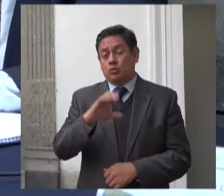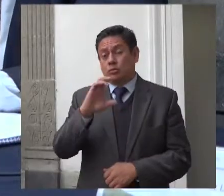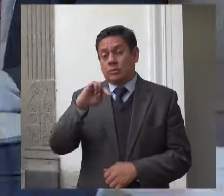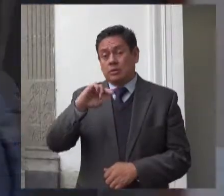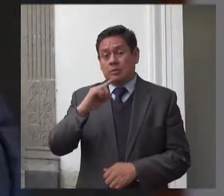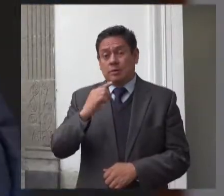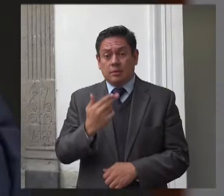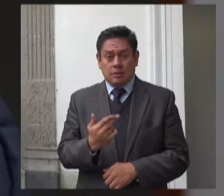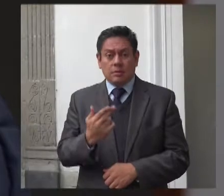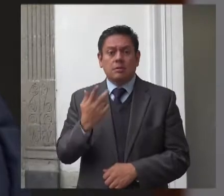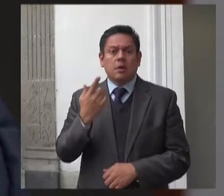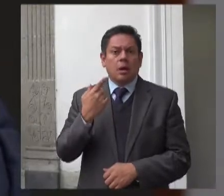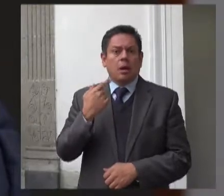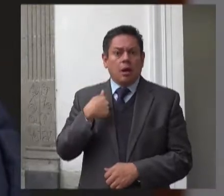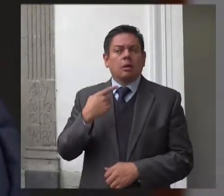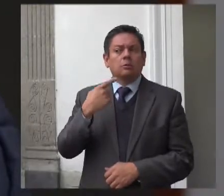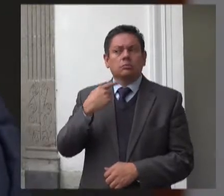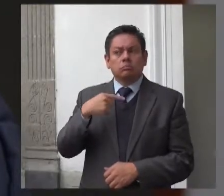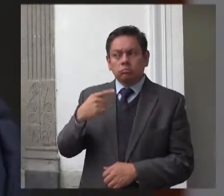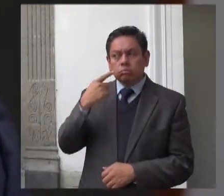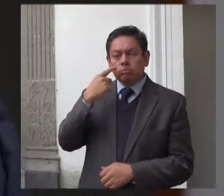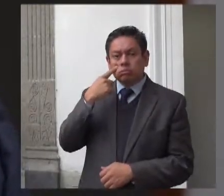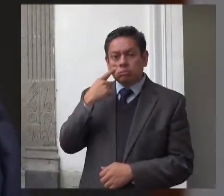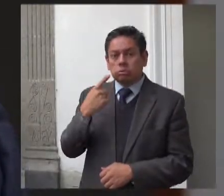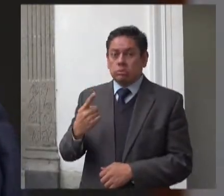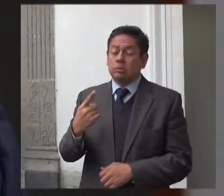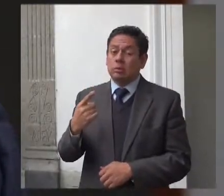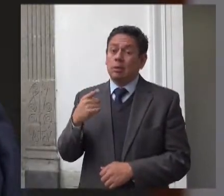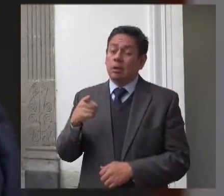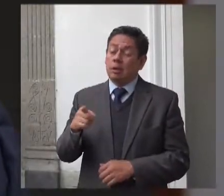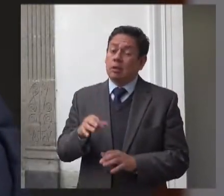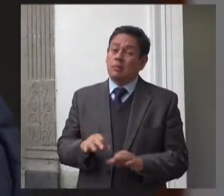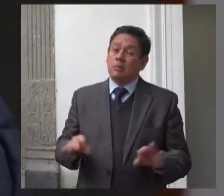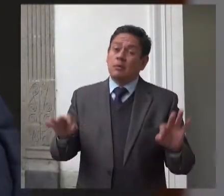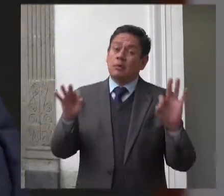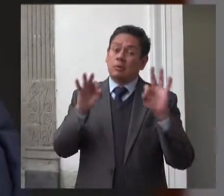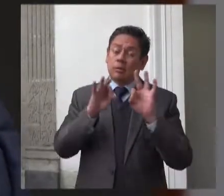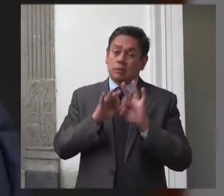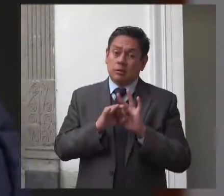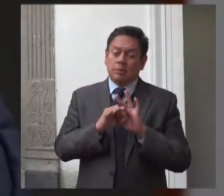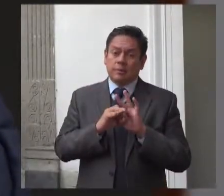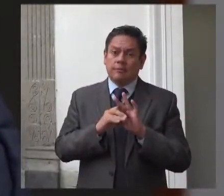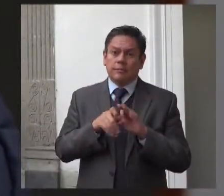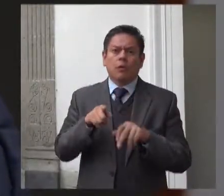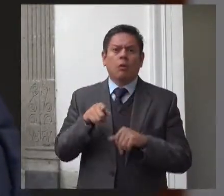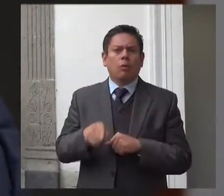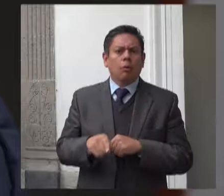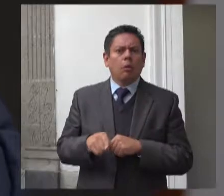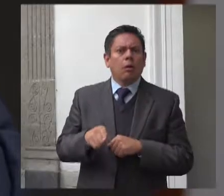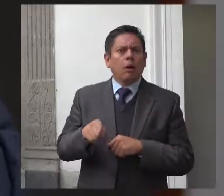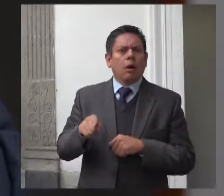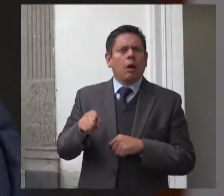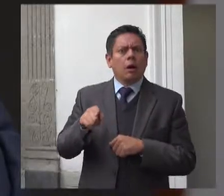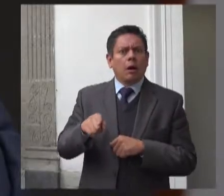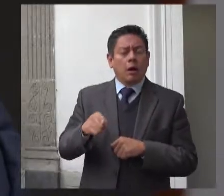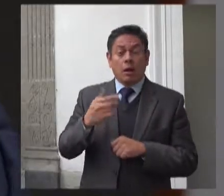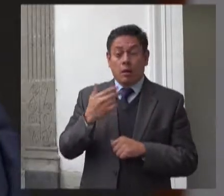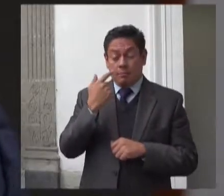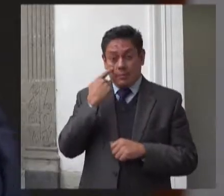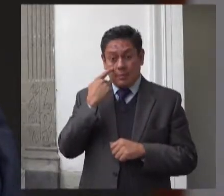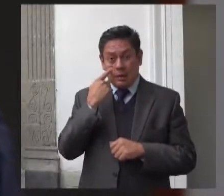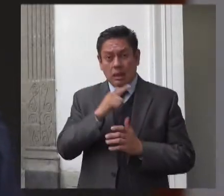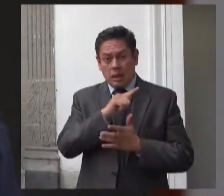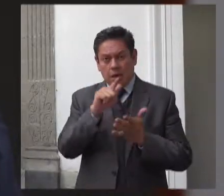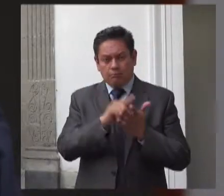no omite destacar que dentro de las garantías de no repetición que se encuentran señaladas